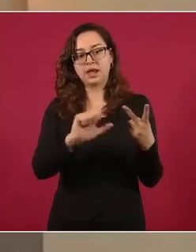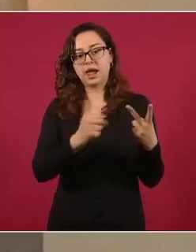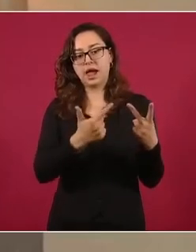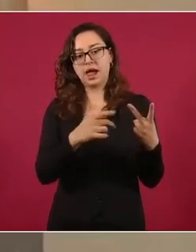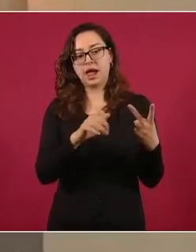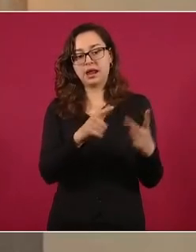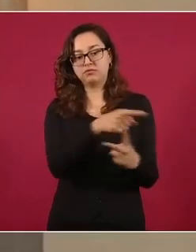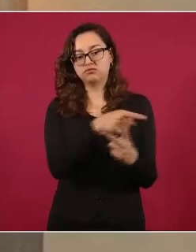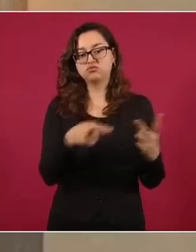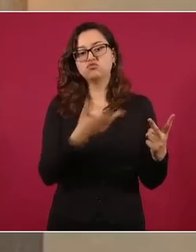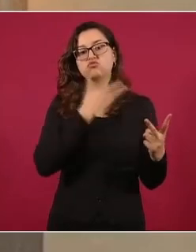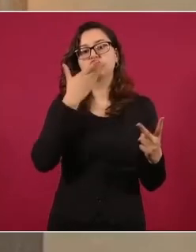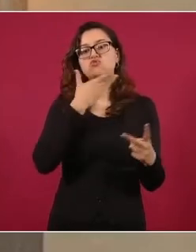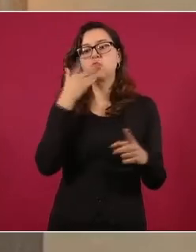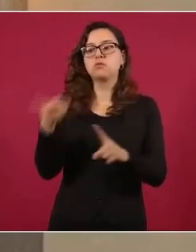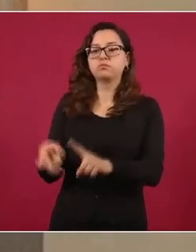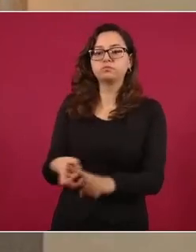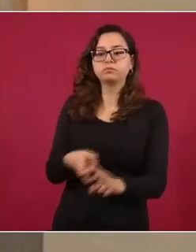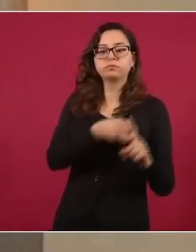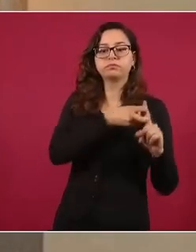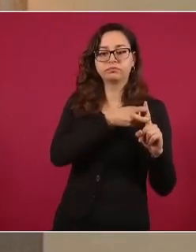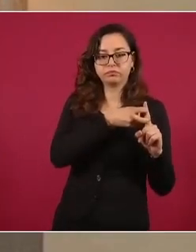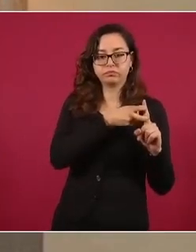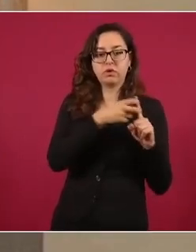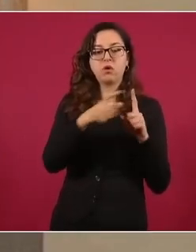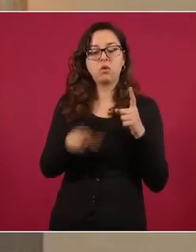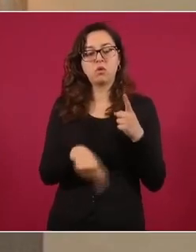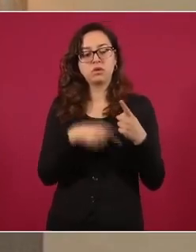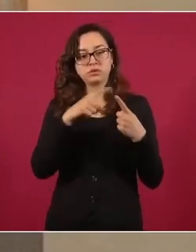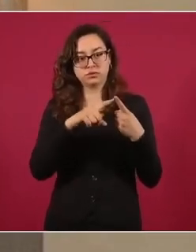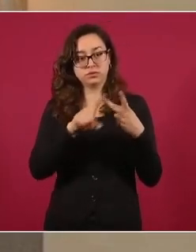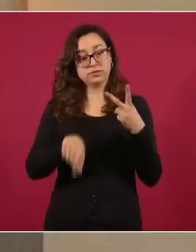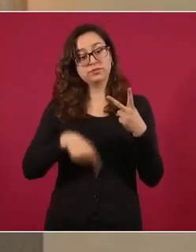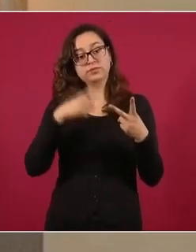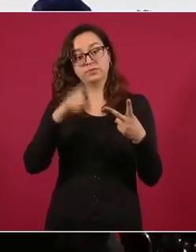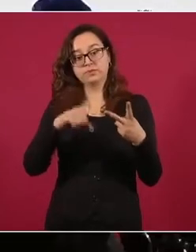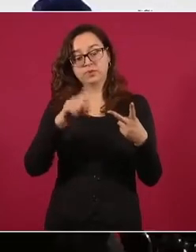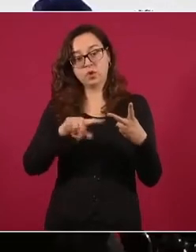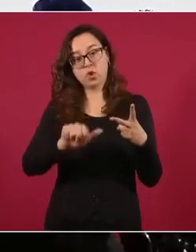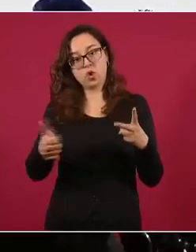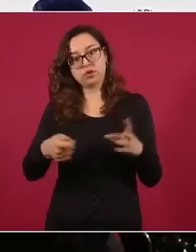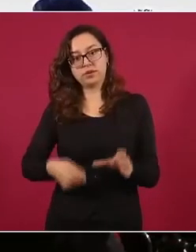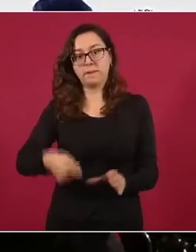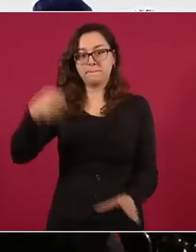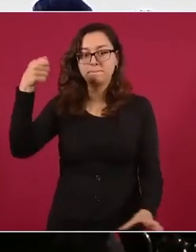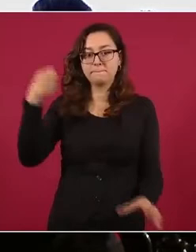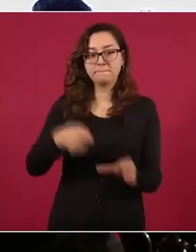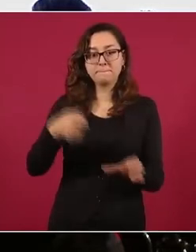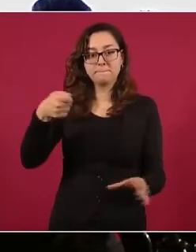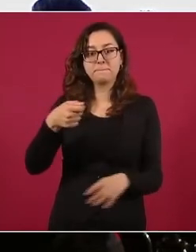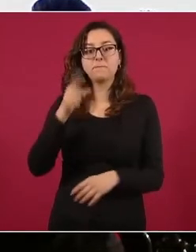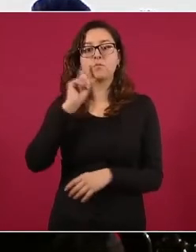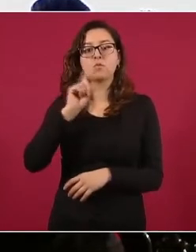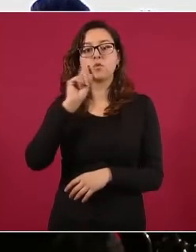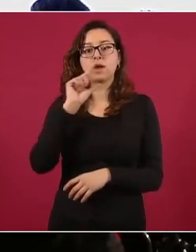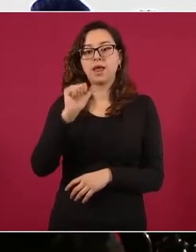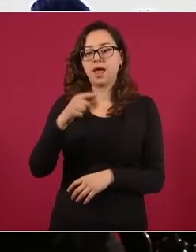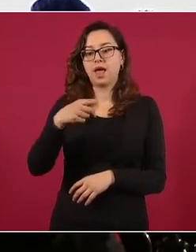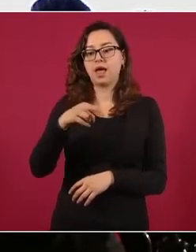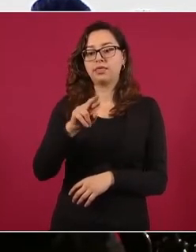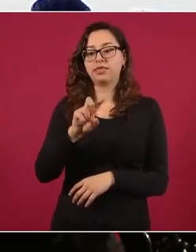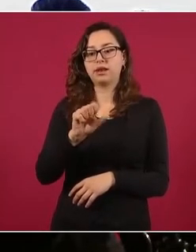agravado y otra más por feminicidio en contra de Andrea N.